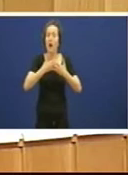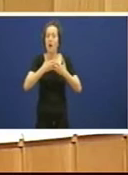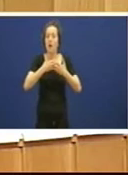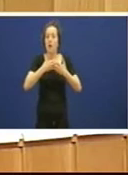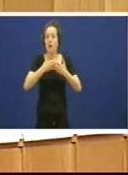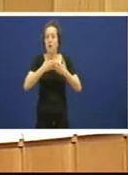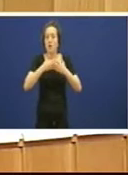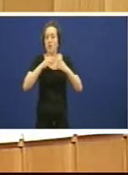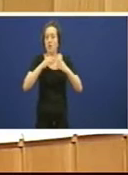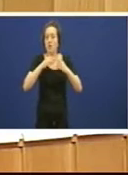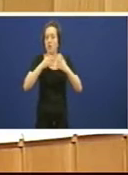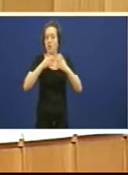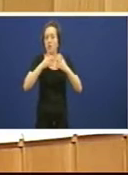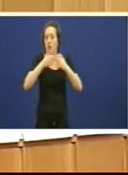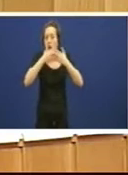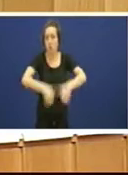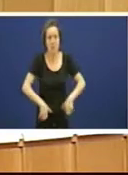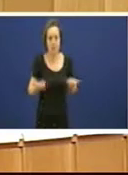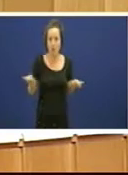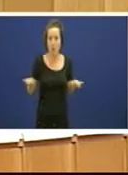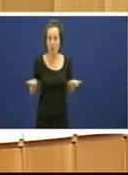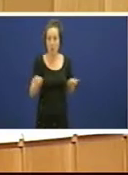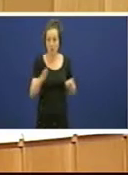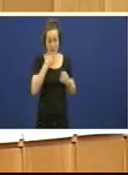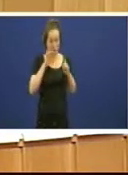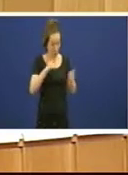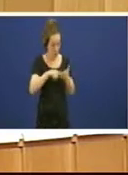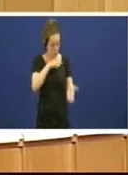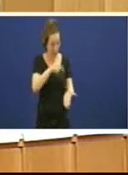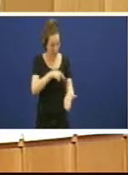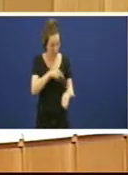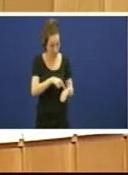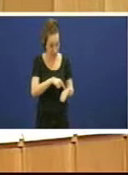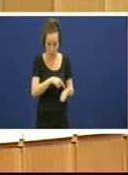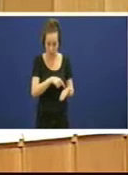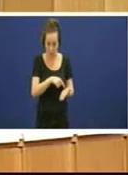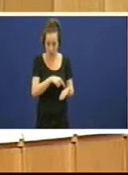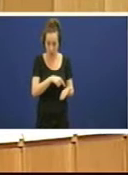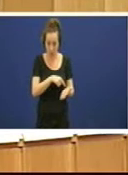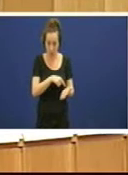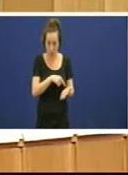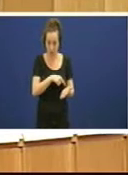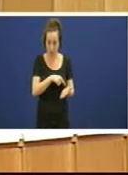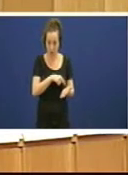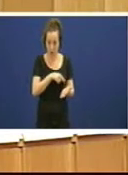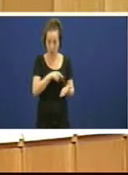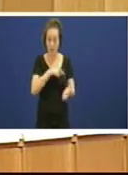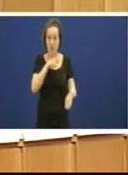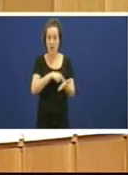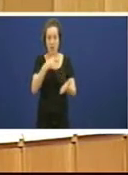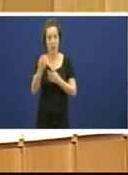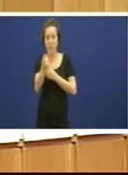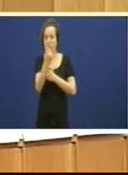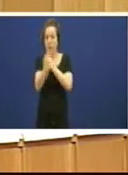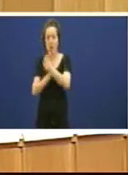especial ou é que da mesma maneira que non están exixindo que o señor Gallo e a compañía devolvan as indemnizacións tampouco queren